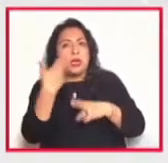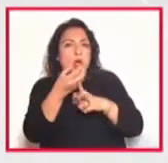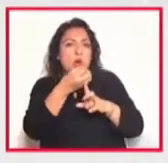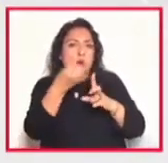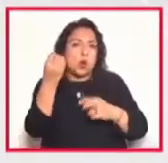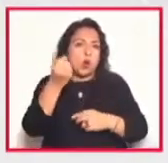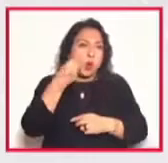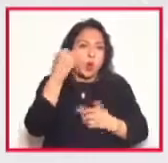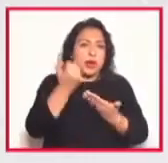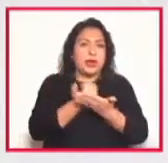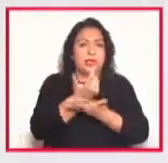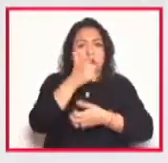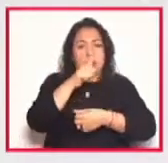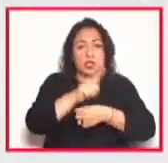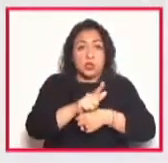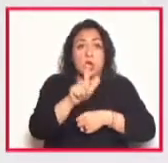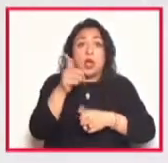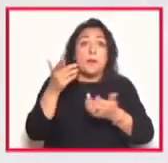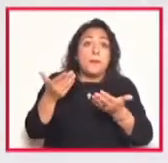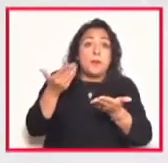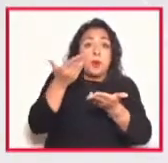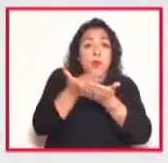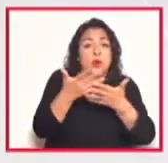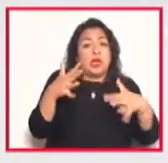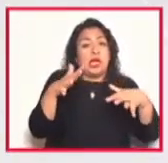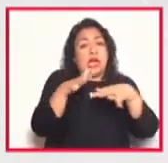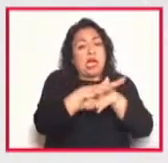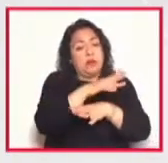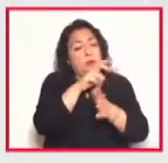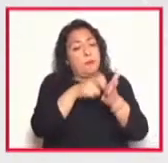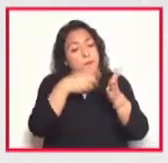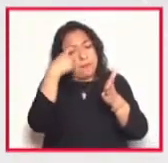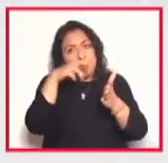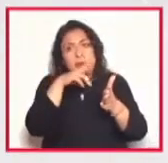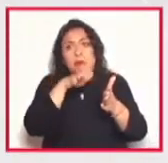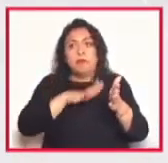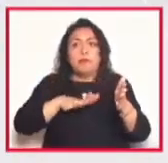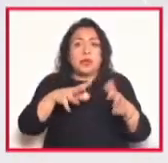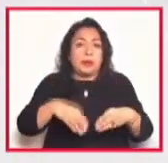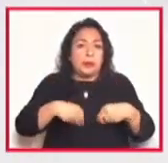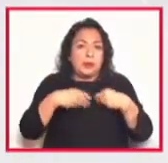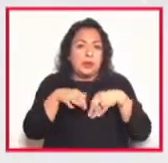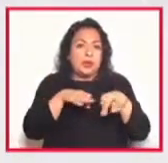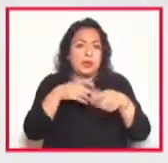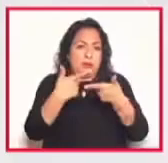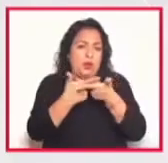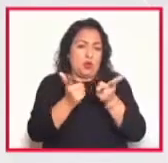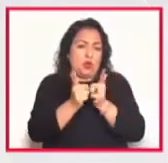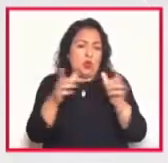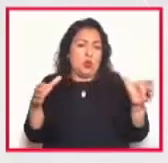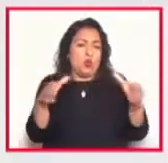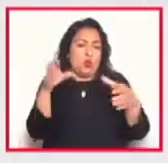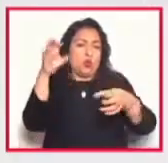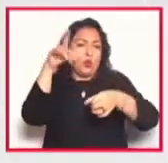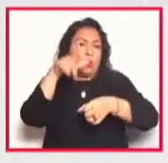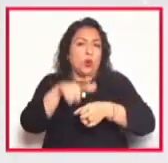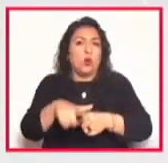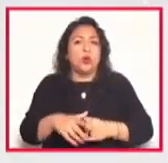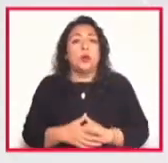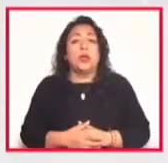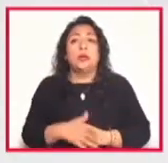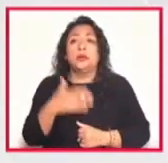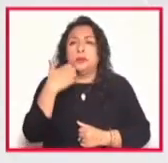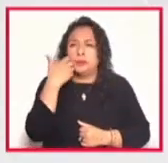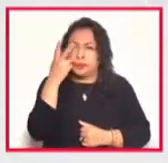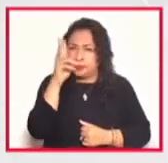nacional en el que se propongan reformas para mejorar las condiciones de vida y trabajo del gremio. Quiero ser